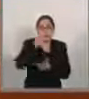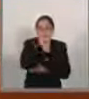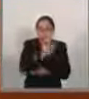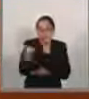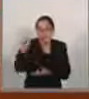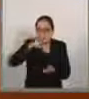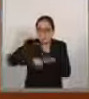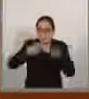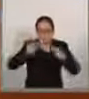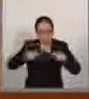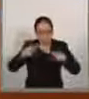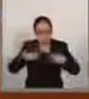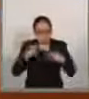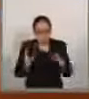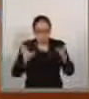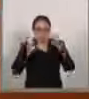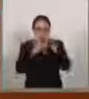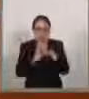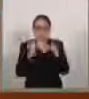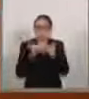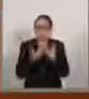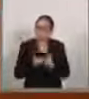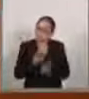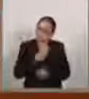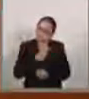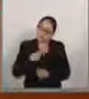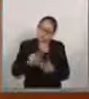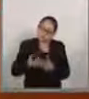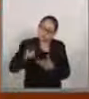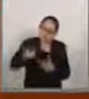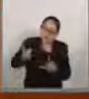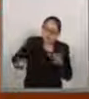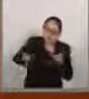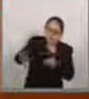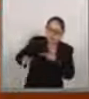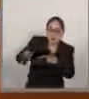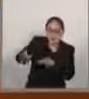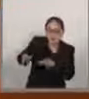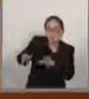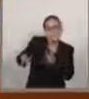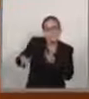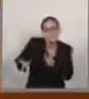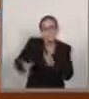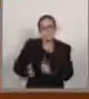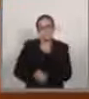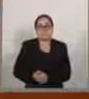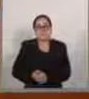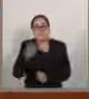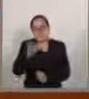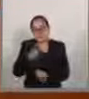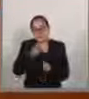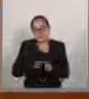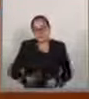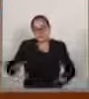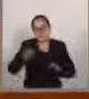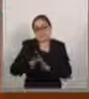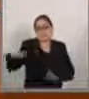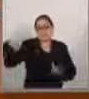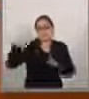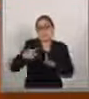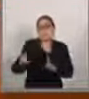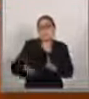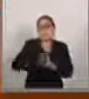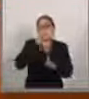y equiparables que necesariamente debieron haber sido consultadas. Ese es el principal error que